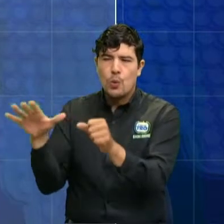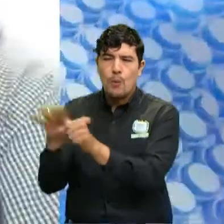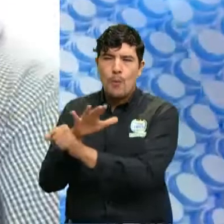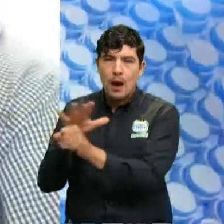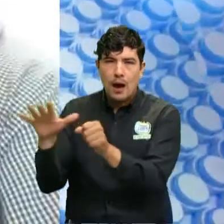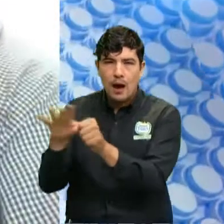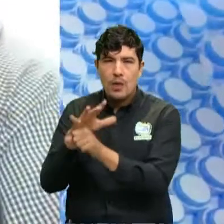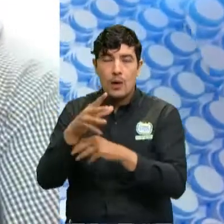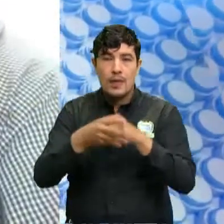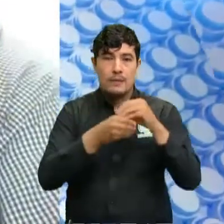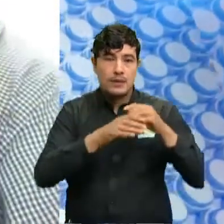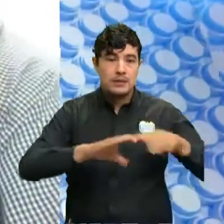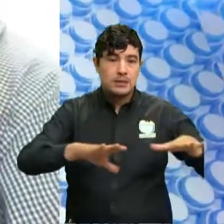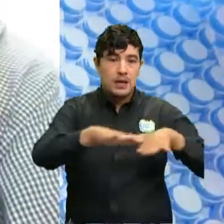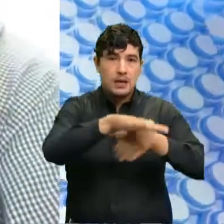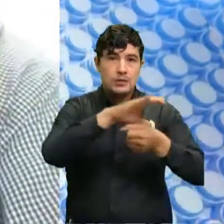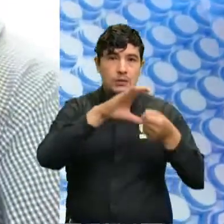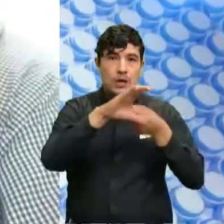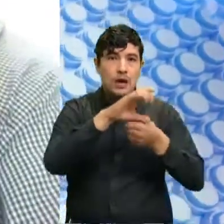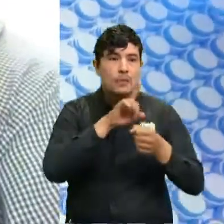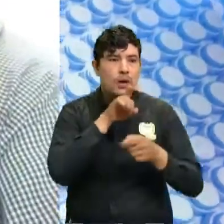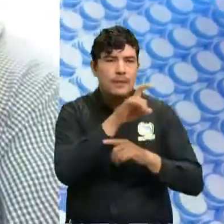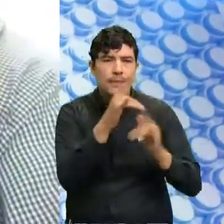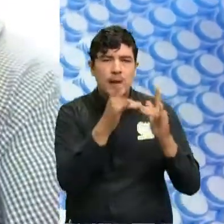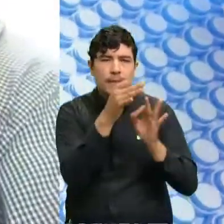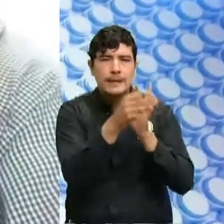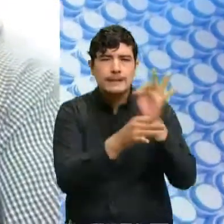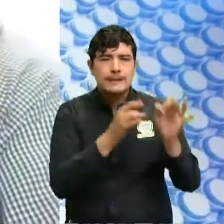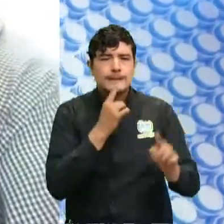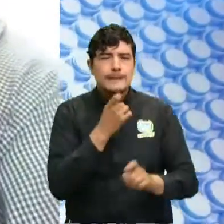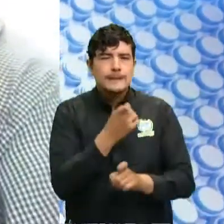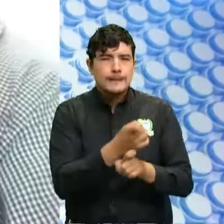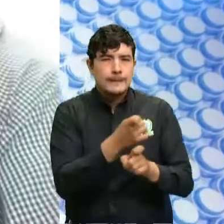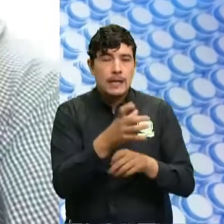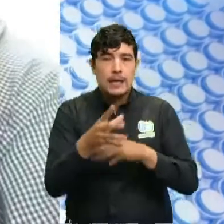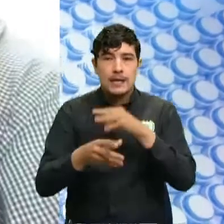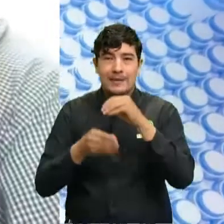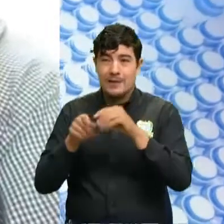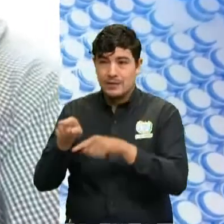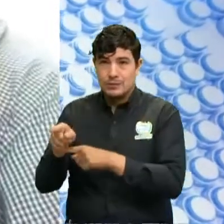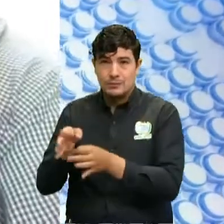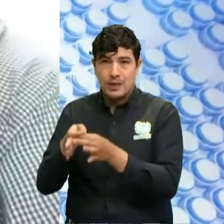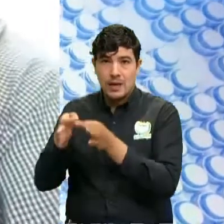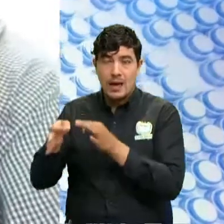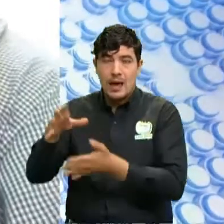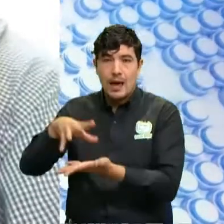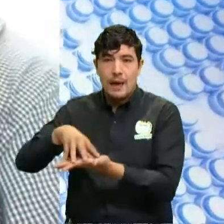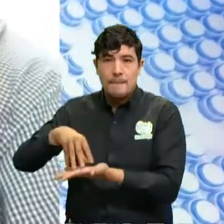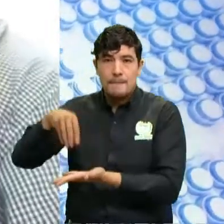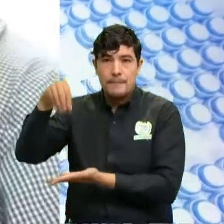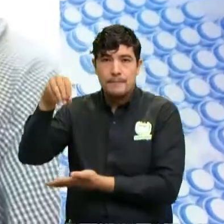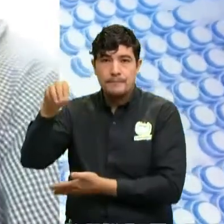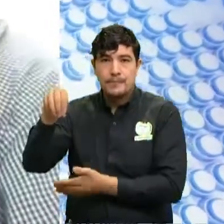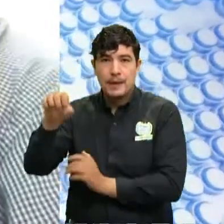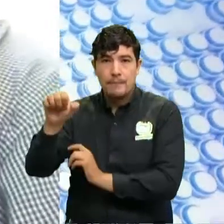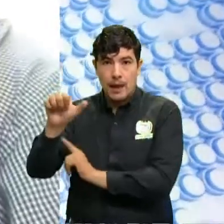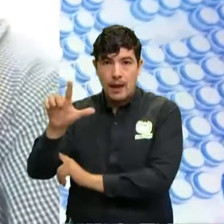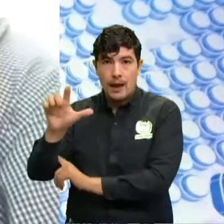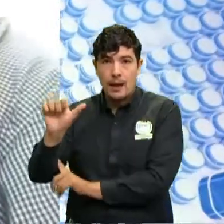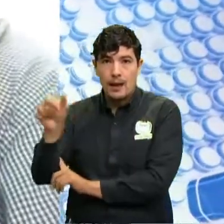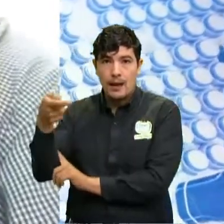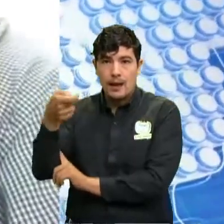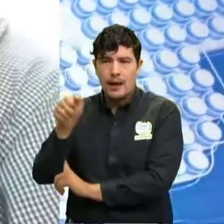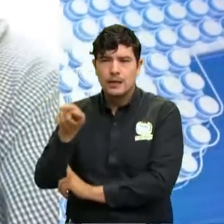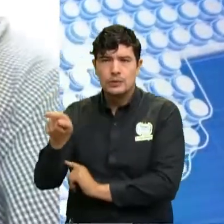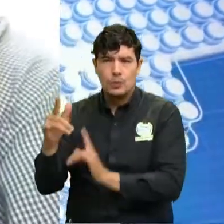ocupación en el área metropolitana, y quiero comentar que también en la provincia de García Rovira, especialmente en el municipio de Málaga, también